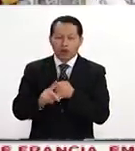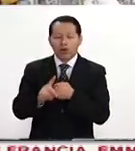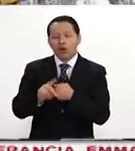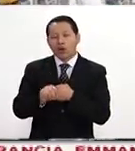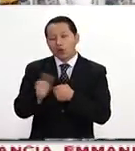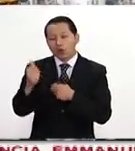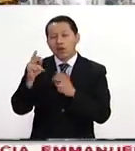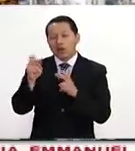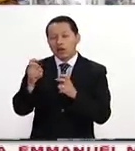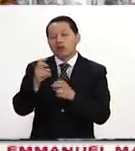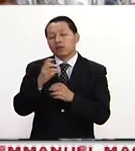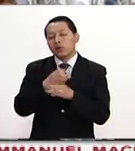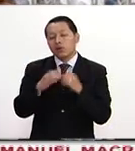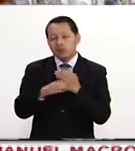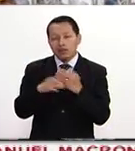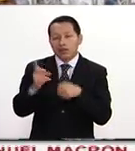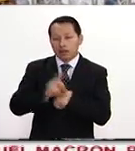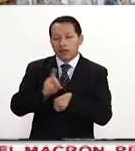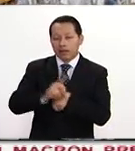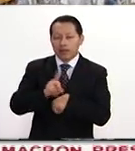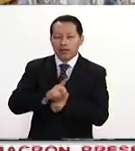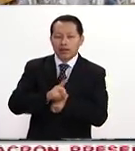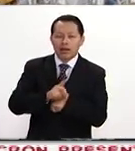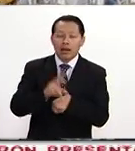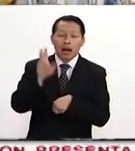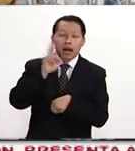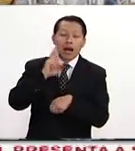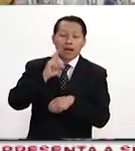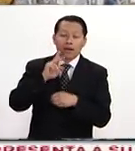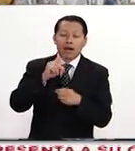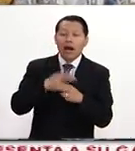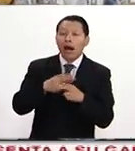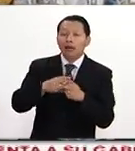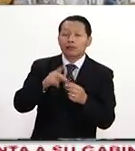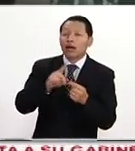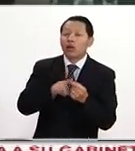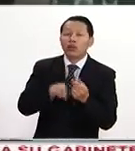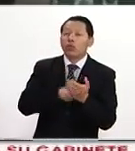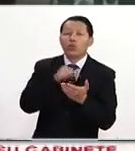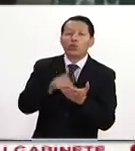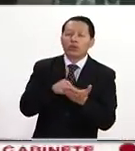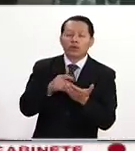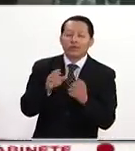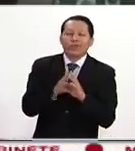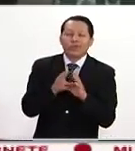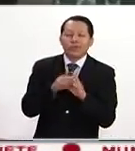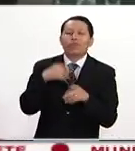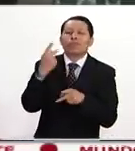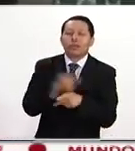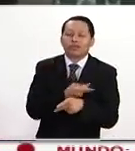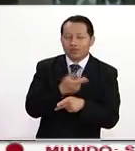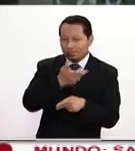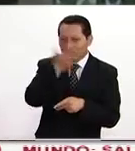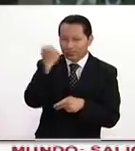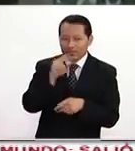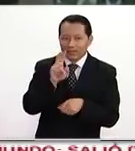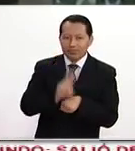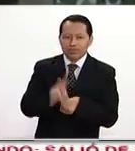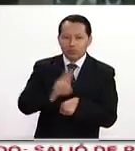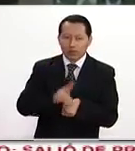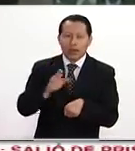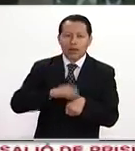Son cosas que van pasando día a día. ¿Y hasta dónde vamos a llegar? La verdad es que Venezuela cada vez está más